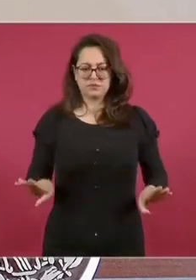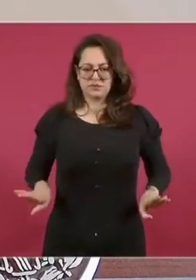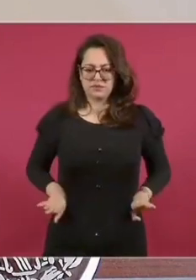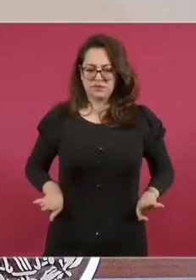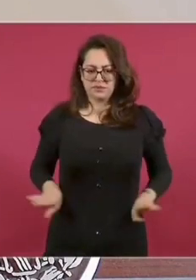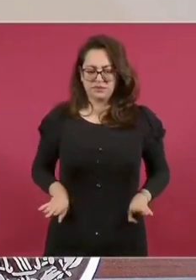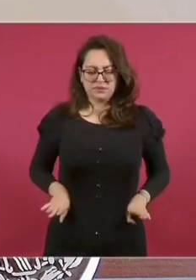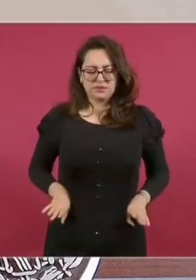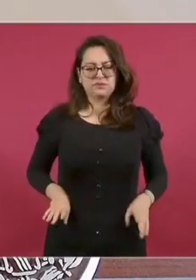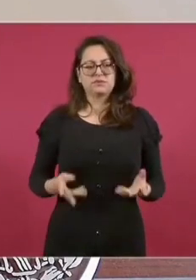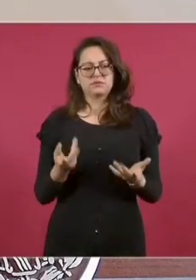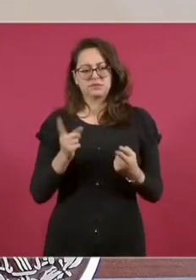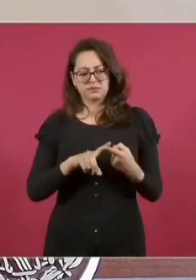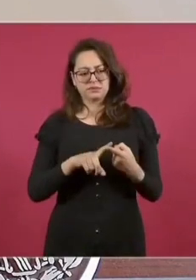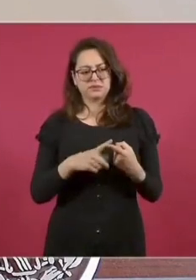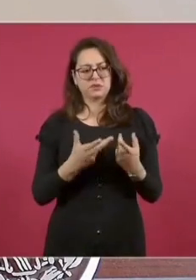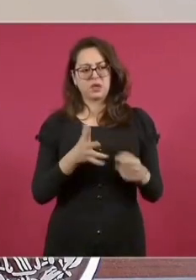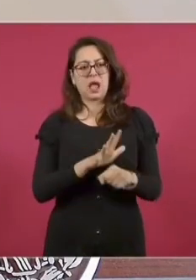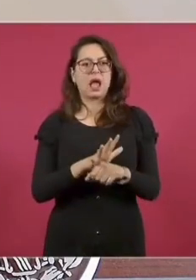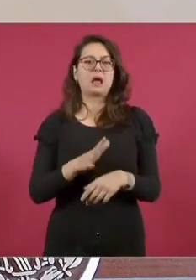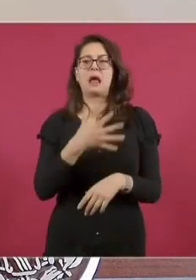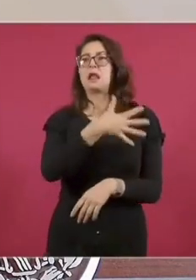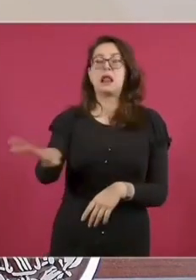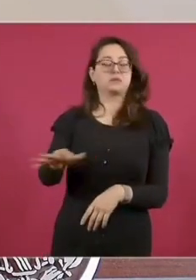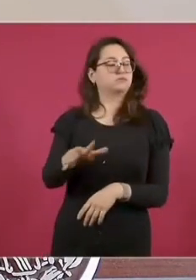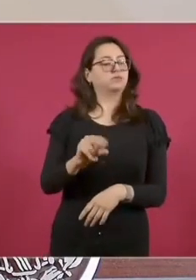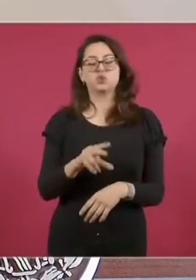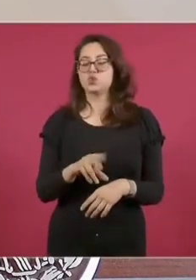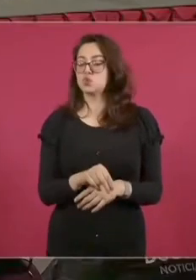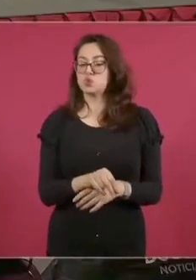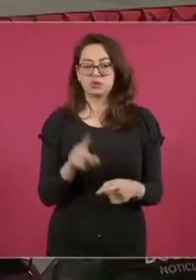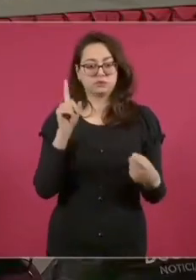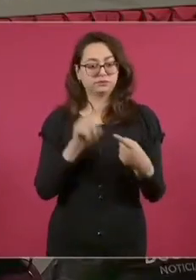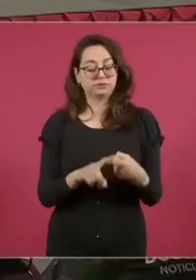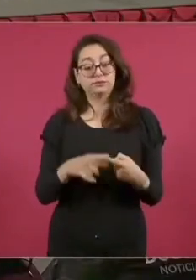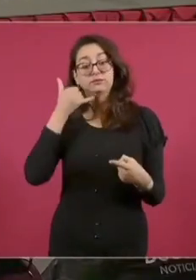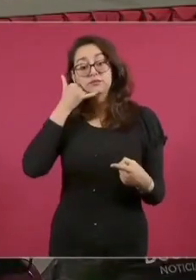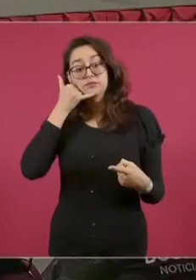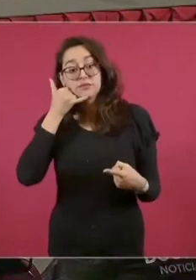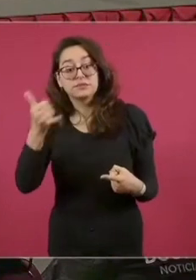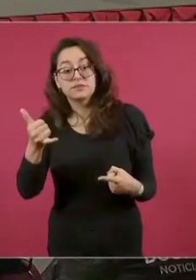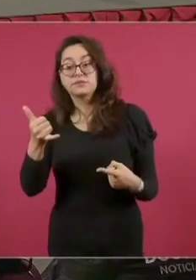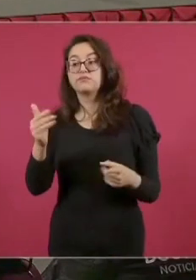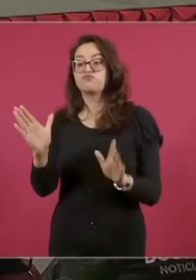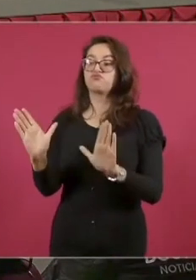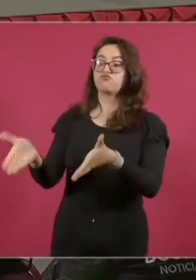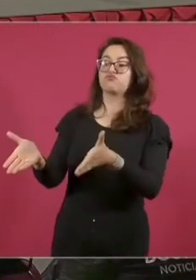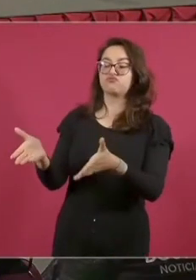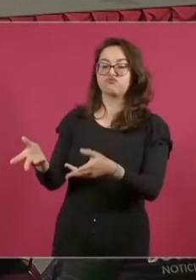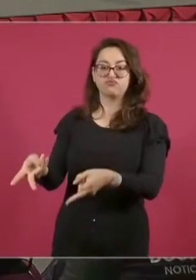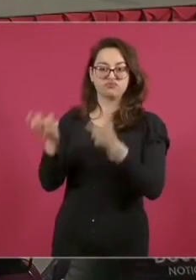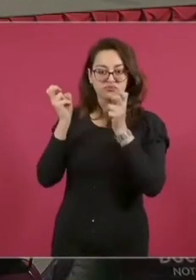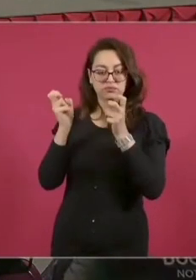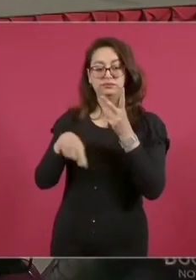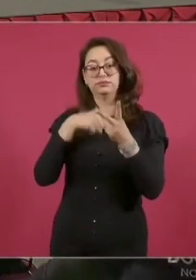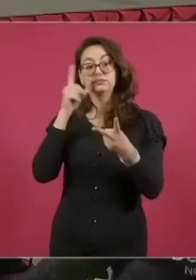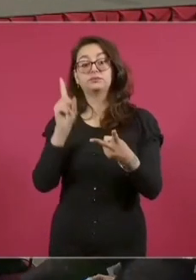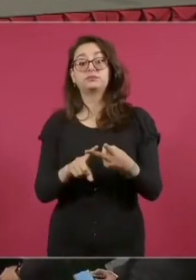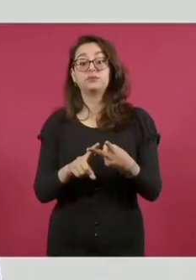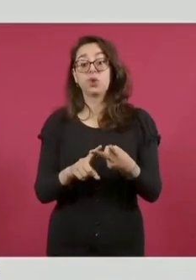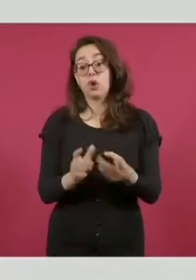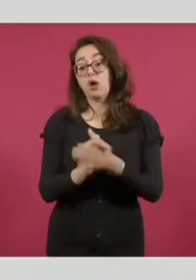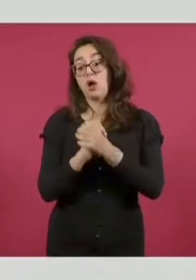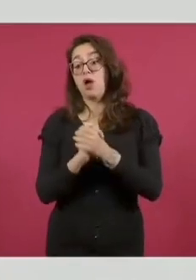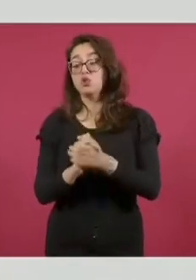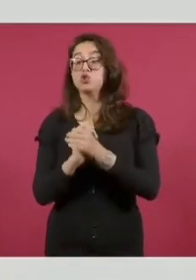específicas, como el engaño telefónico o las ofertas de premios, que si bien no son propiamente extorsivas, se